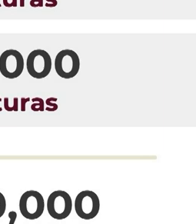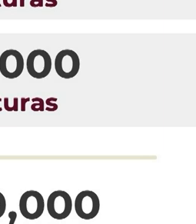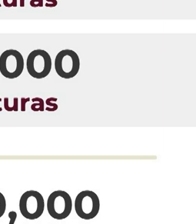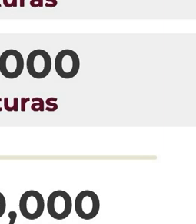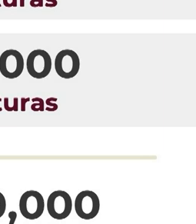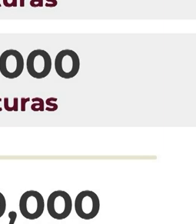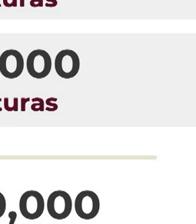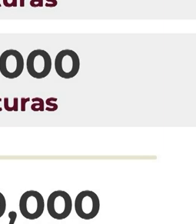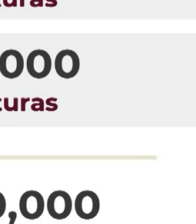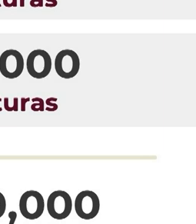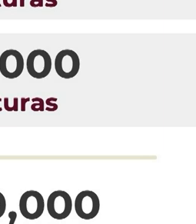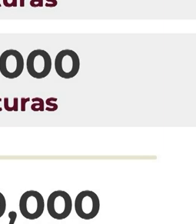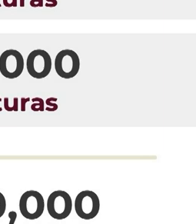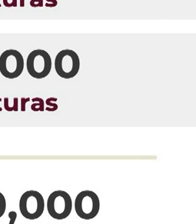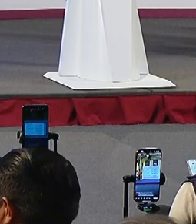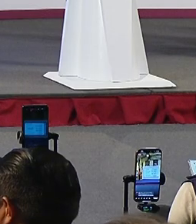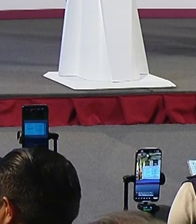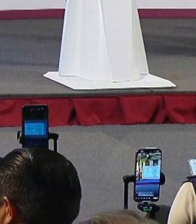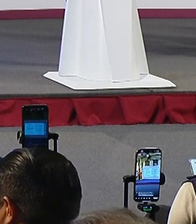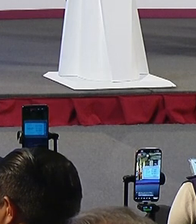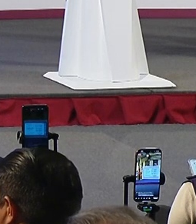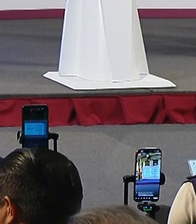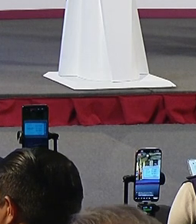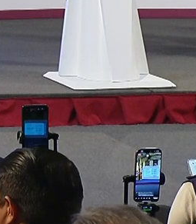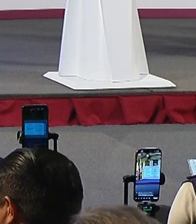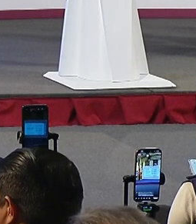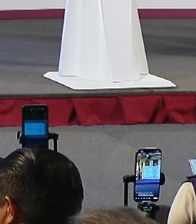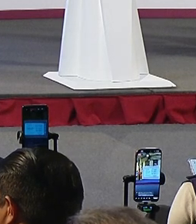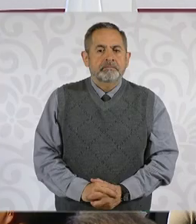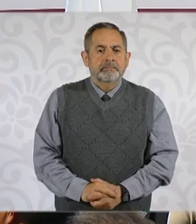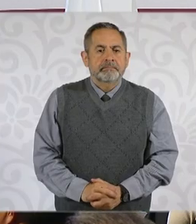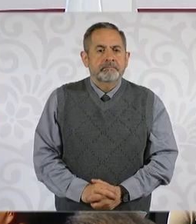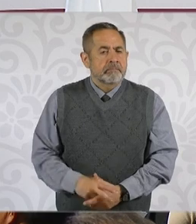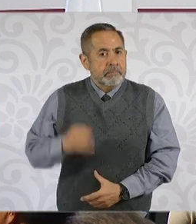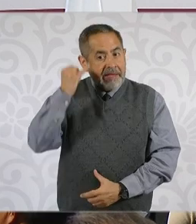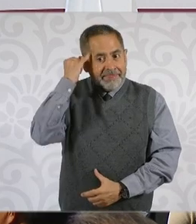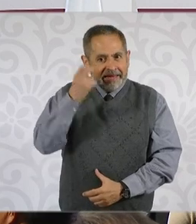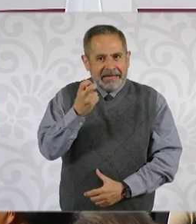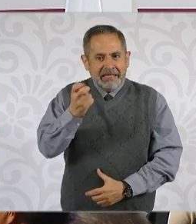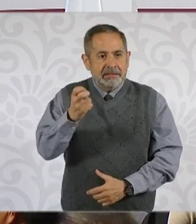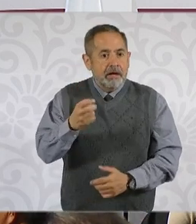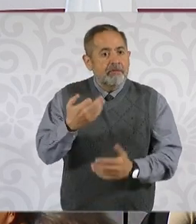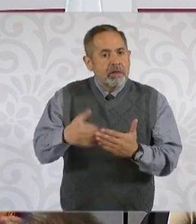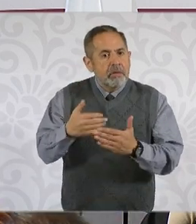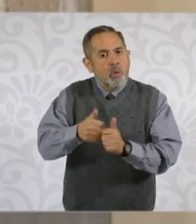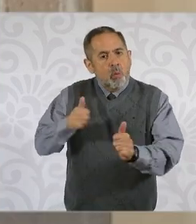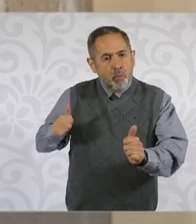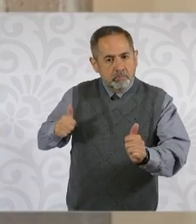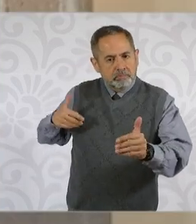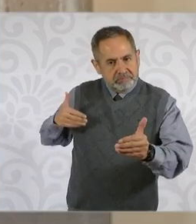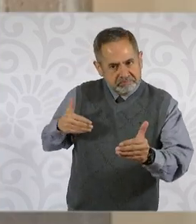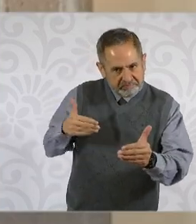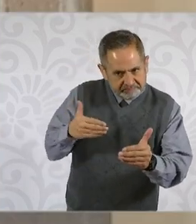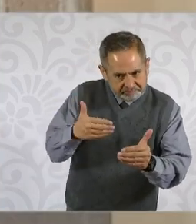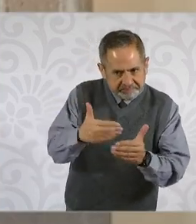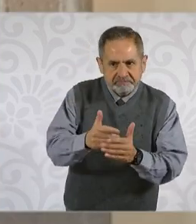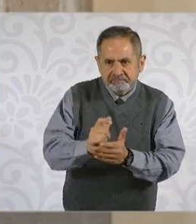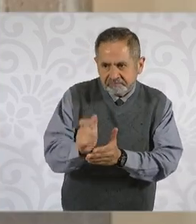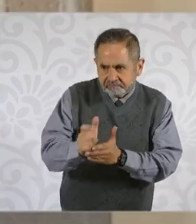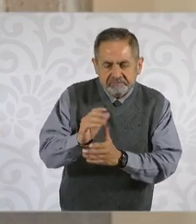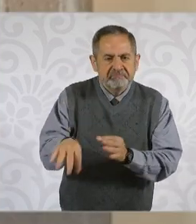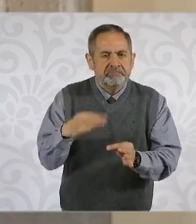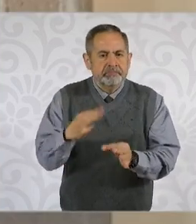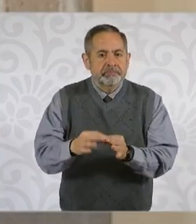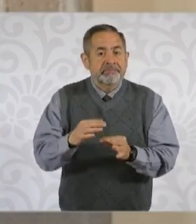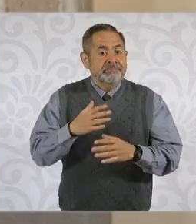transita hacia tener el título de propiedad y la idea es reducir también ese rezago. Pero sobre todo en materia del trabajo